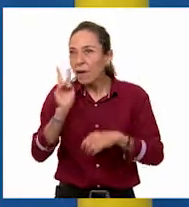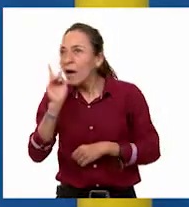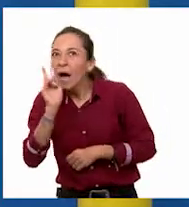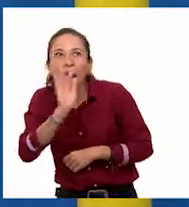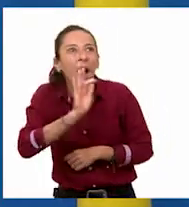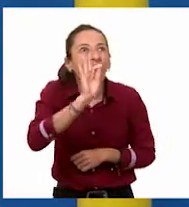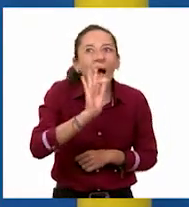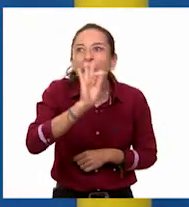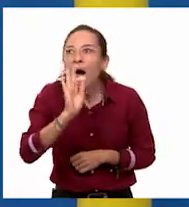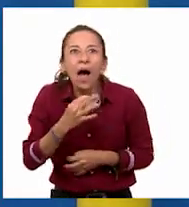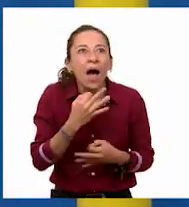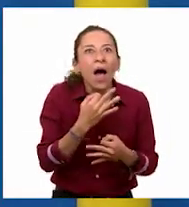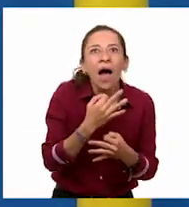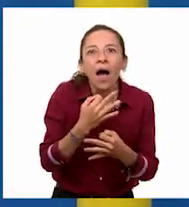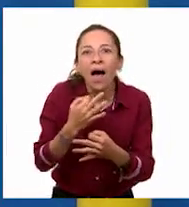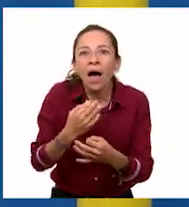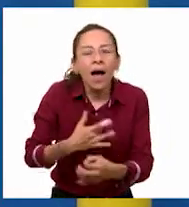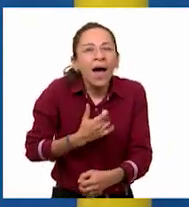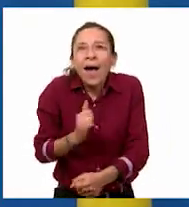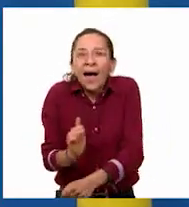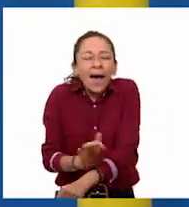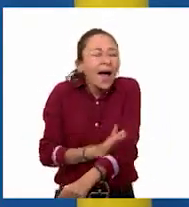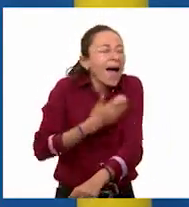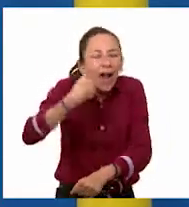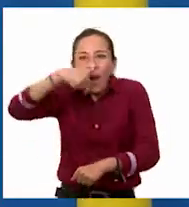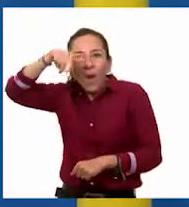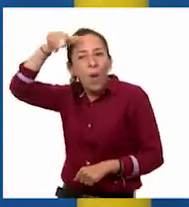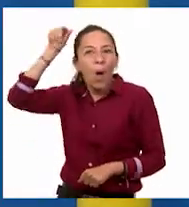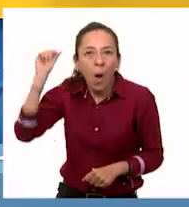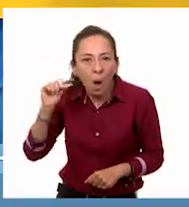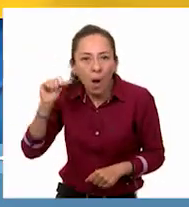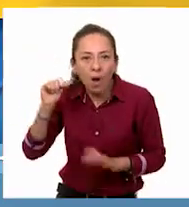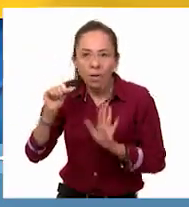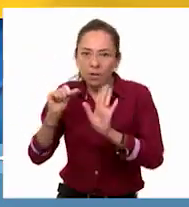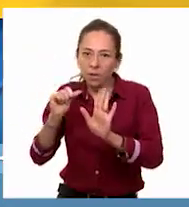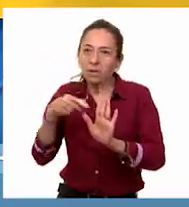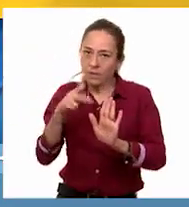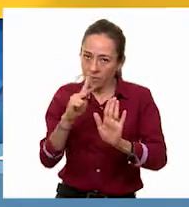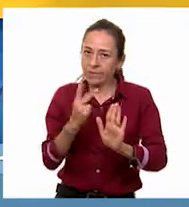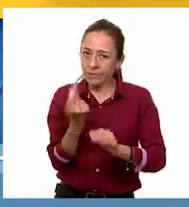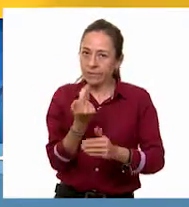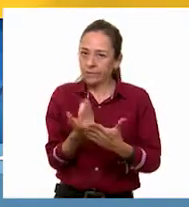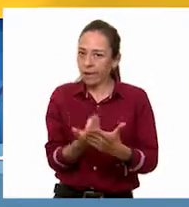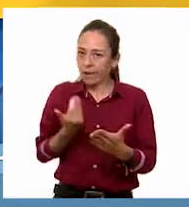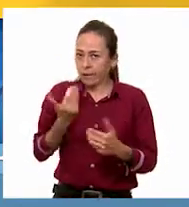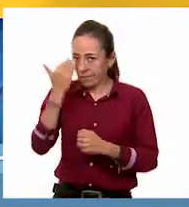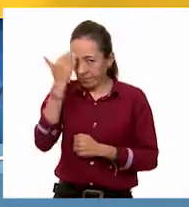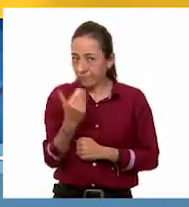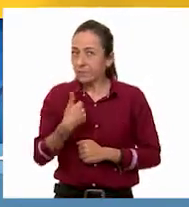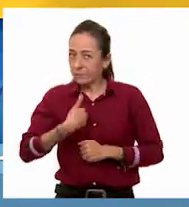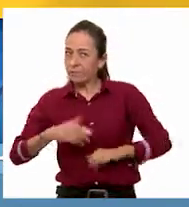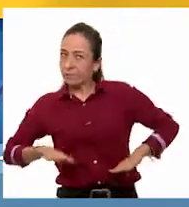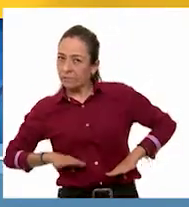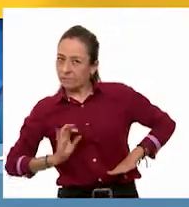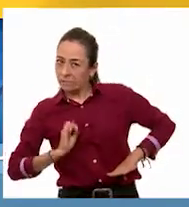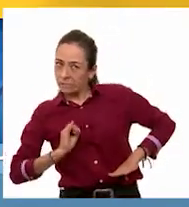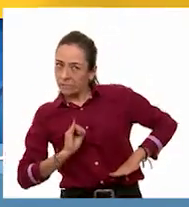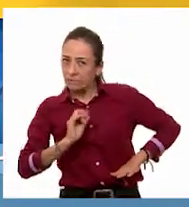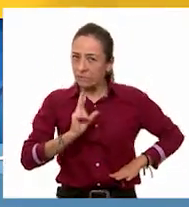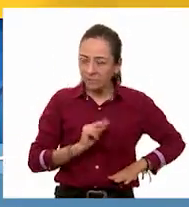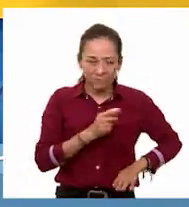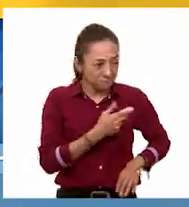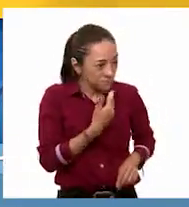es necesario saber si en verdad conviene o no conviene. Sí. Me da mucho gusto que hayan trabajado también. Siguen